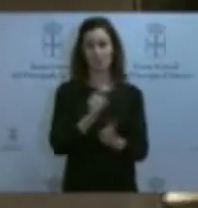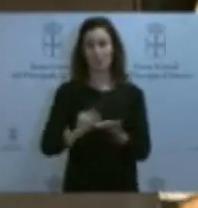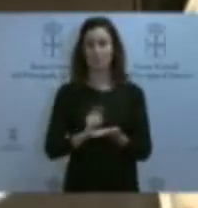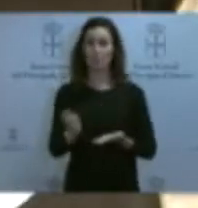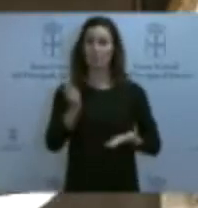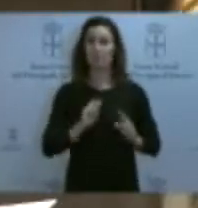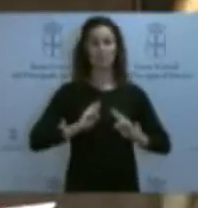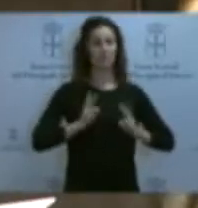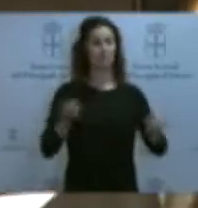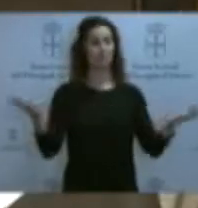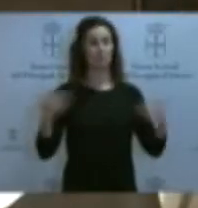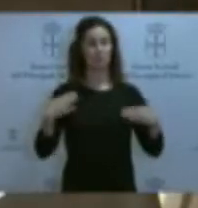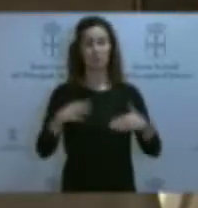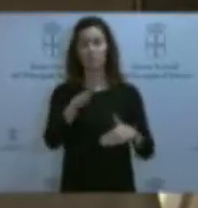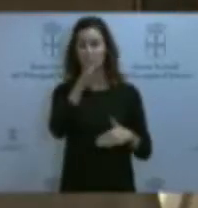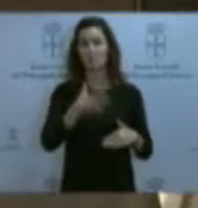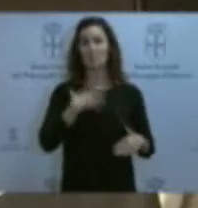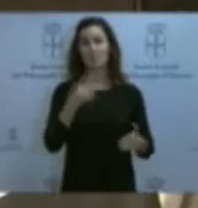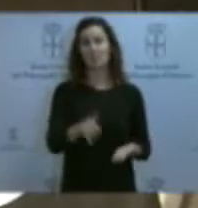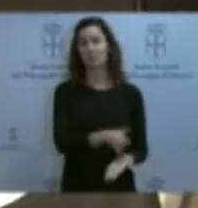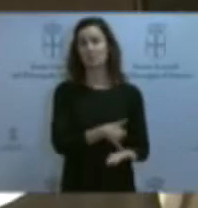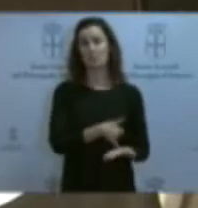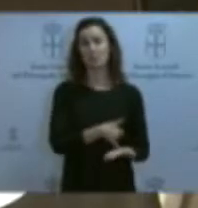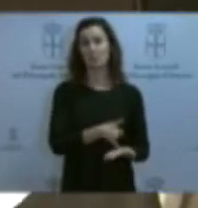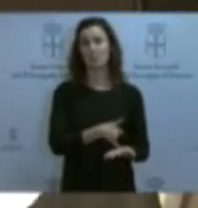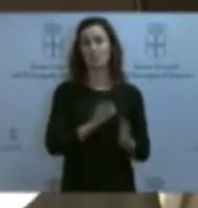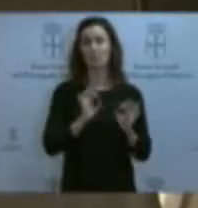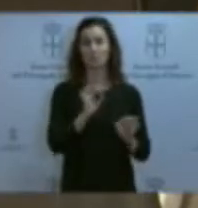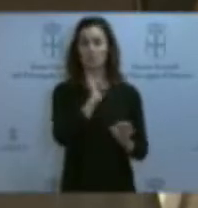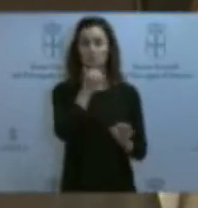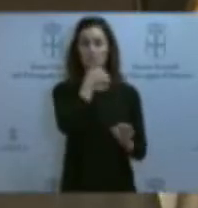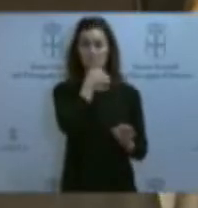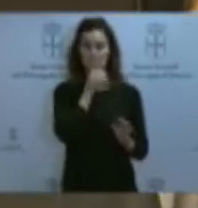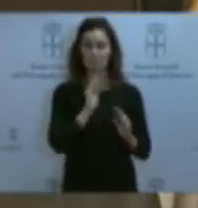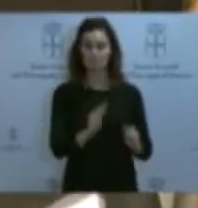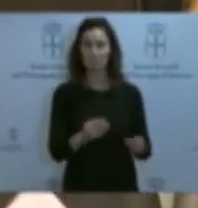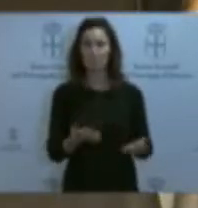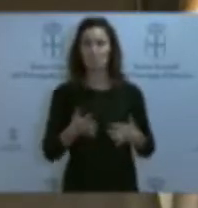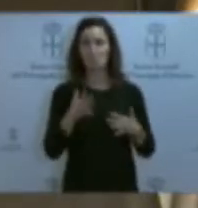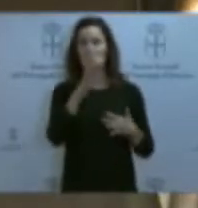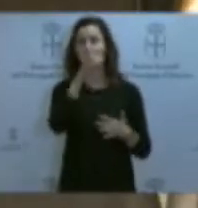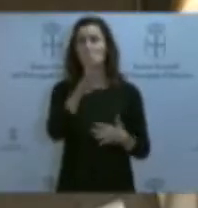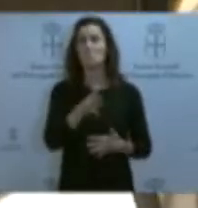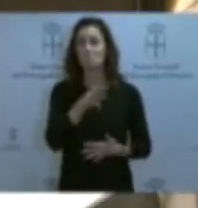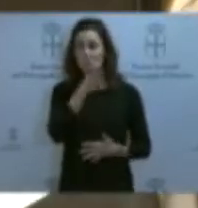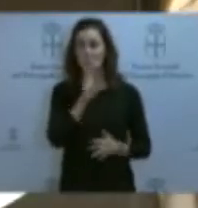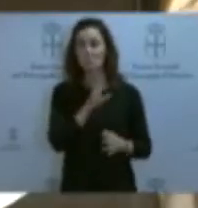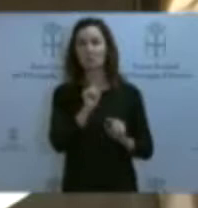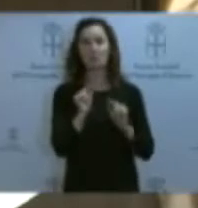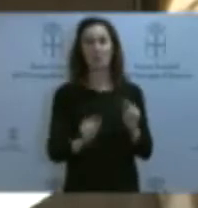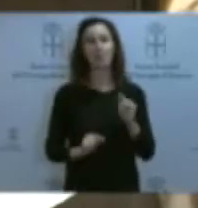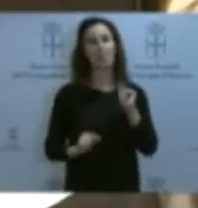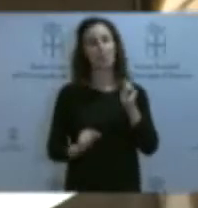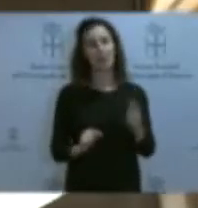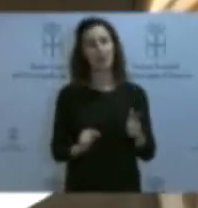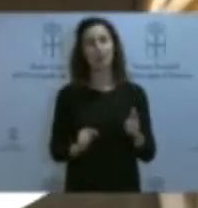respuesta porque podría vulnerar alguna cláusula de confidencialidad, no deja de ser sorprendente y del todo cuestionable su